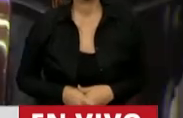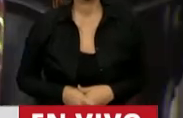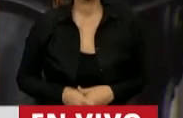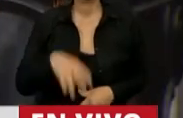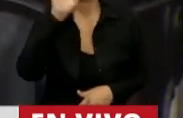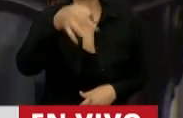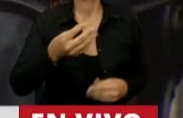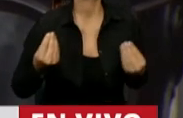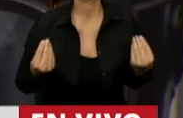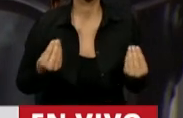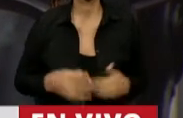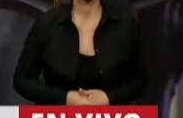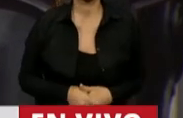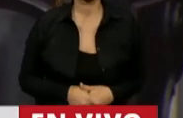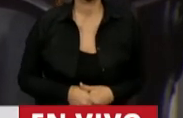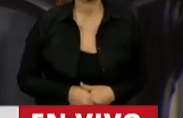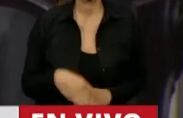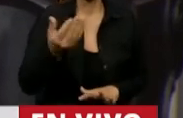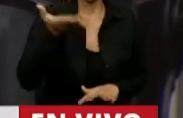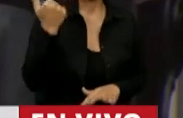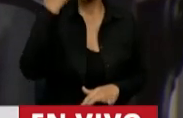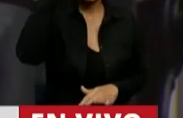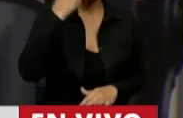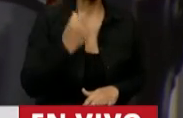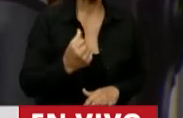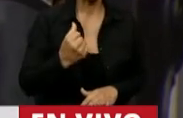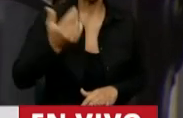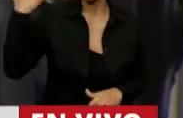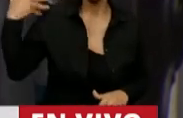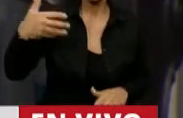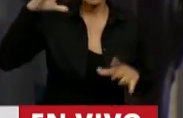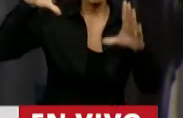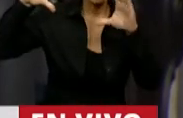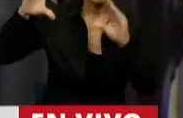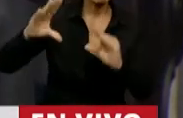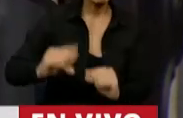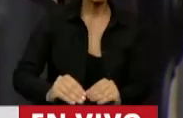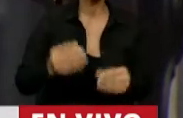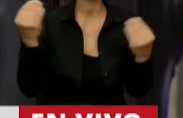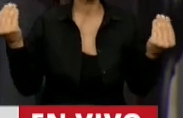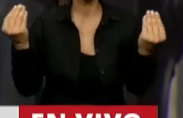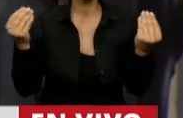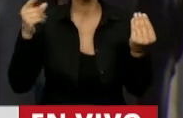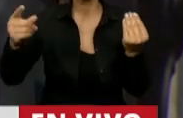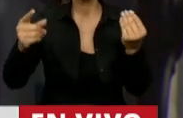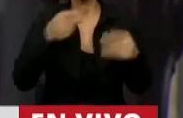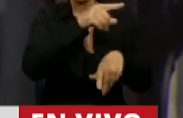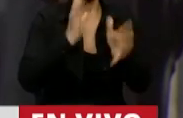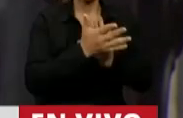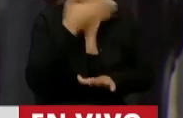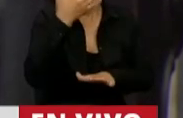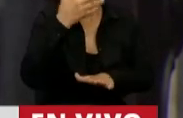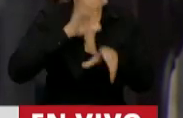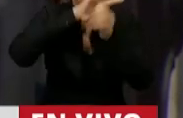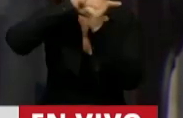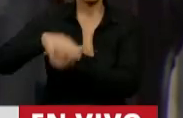¿Sabe por qué? Porque pasó hace menos de 10 días y parece que ya no olvidamos. ¿Por qué? Porque su relato mata todo el tiempo los verdaderos